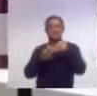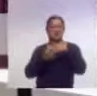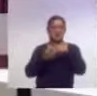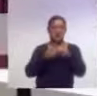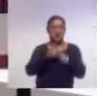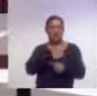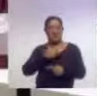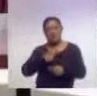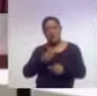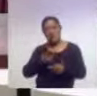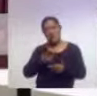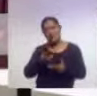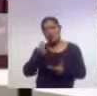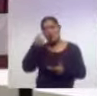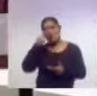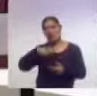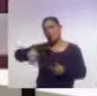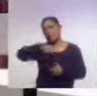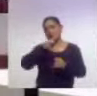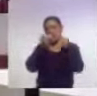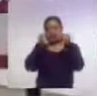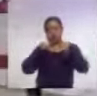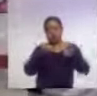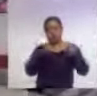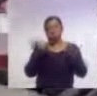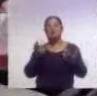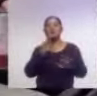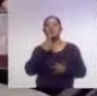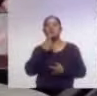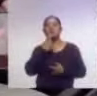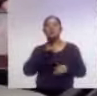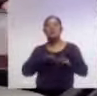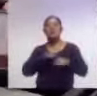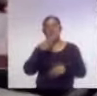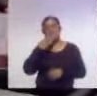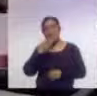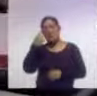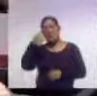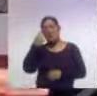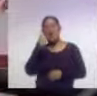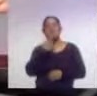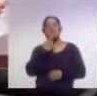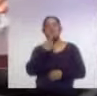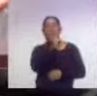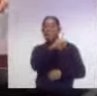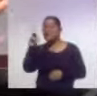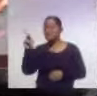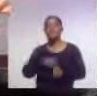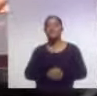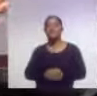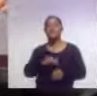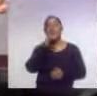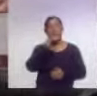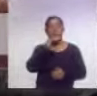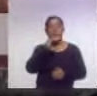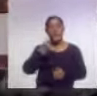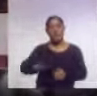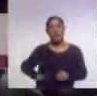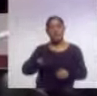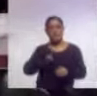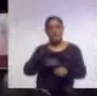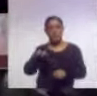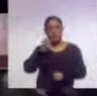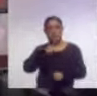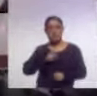que las instituciones funcionen cada vez mejor para poder servir a los ciudadanos. En su mensaje, el gobernador Marco Mena enfatizó que